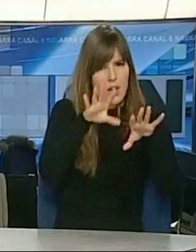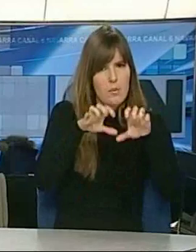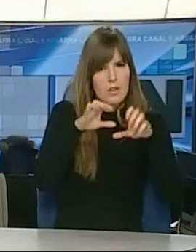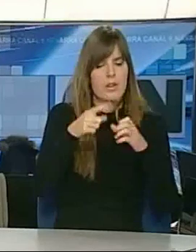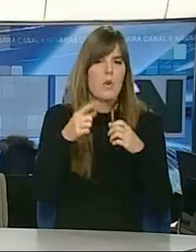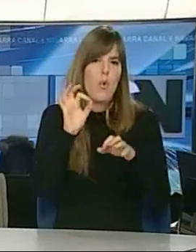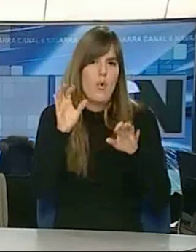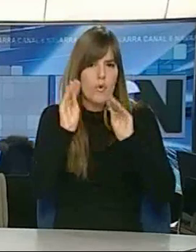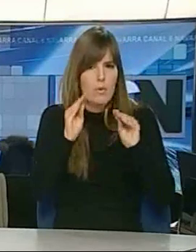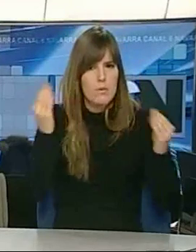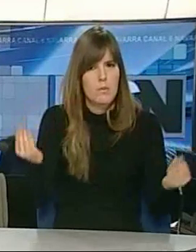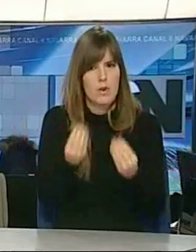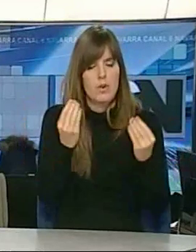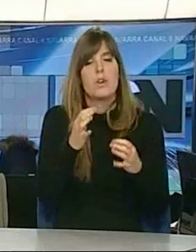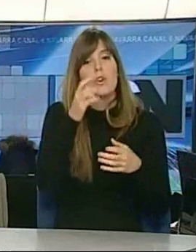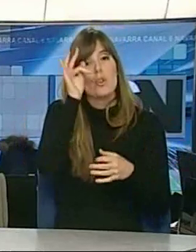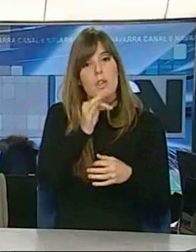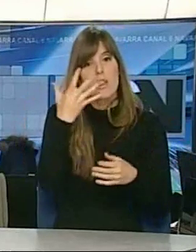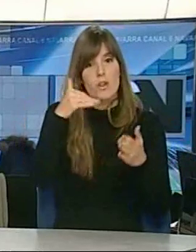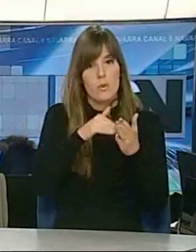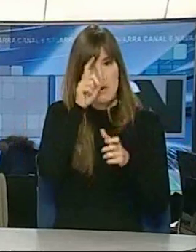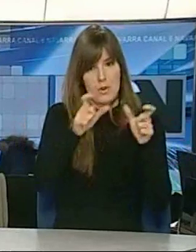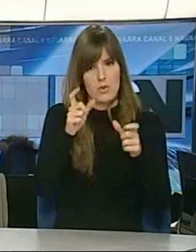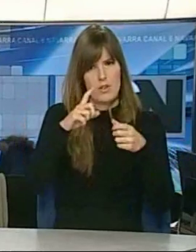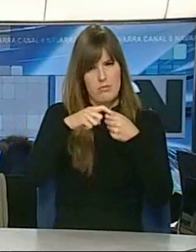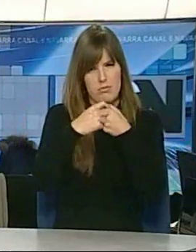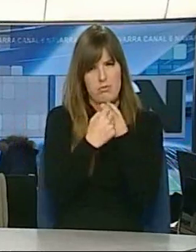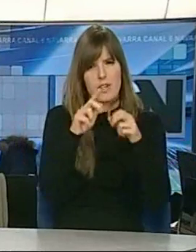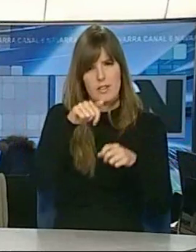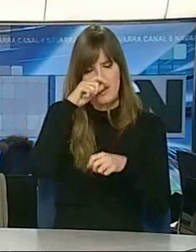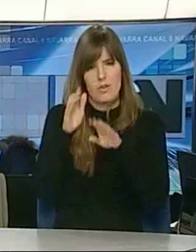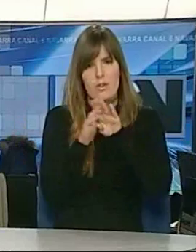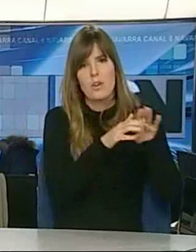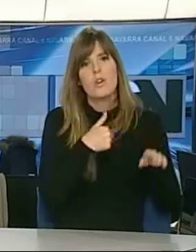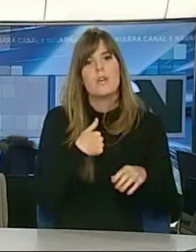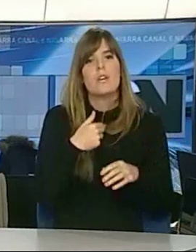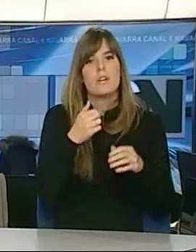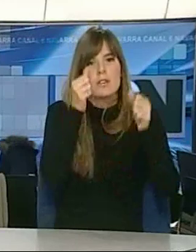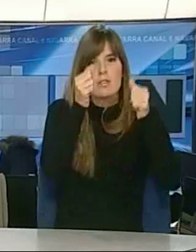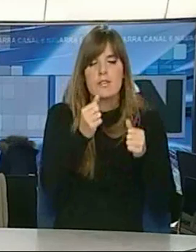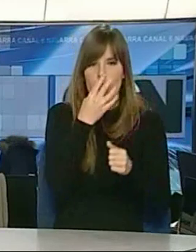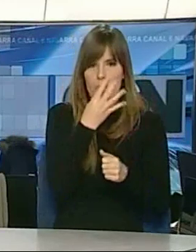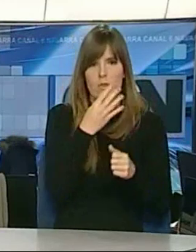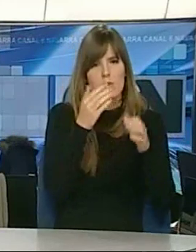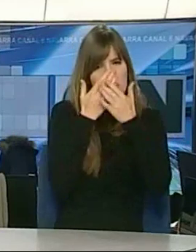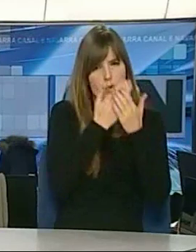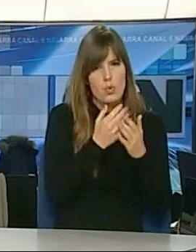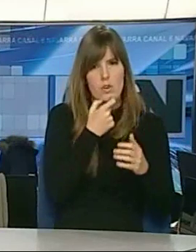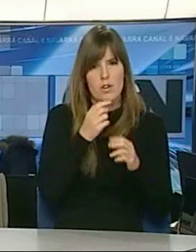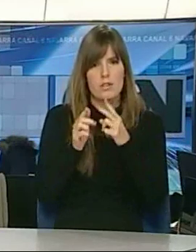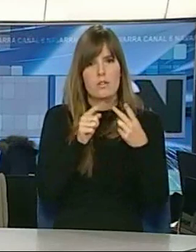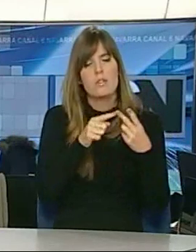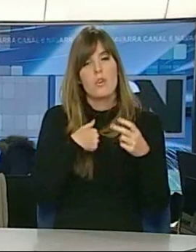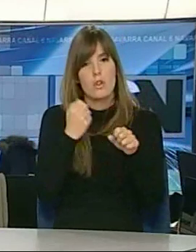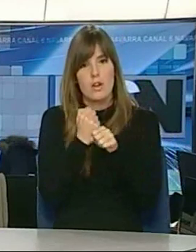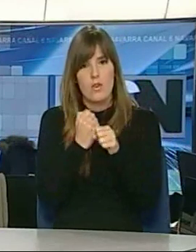en toda Navarra. De comentario de textos en lengua inglesa. Estoy haciendo grado en estudios ingleses. Estoy trabajando, pero bueno, compagino también con